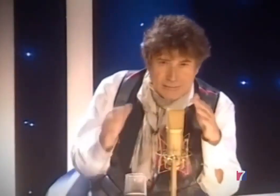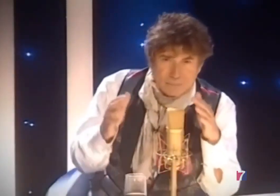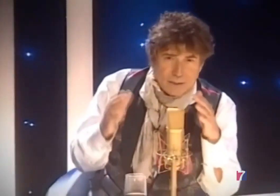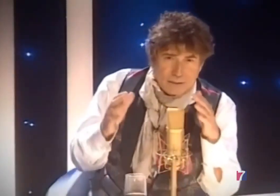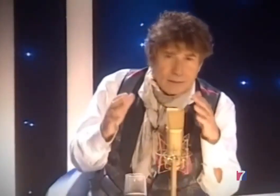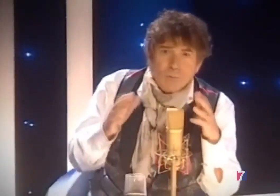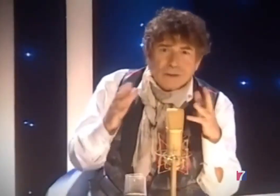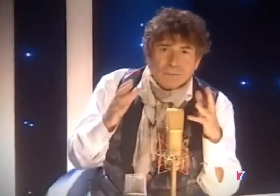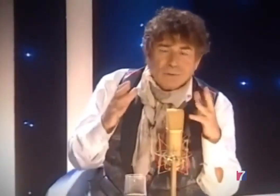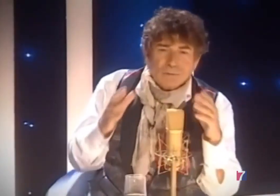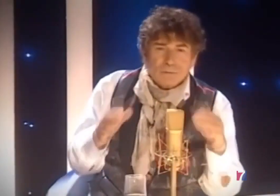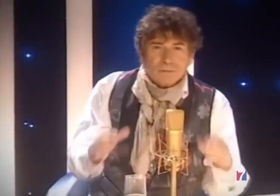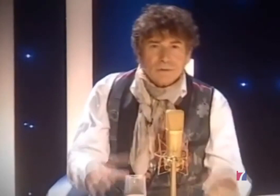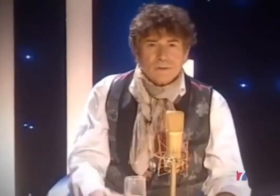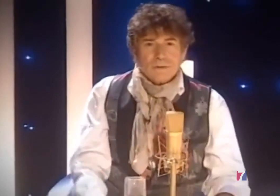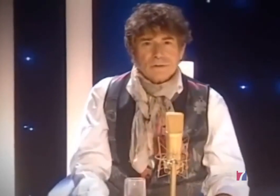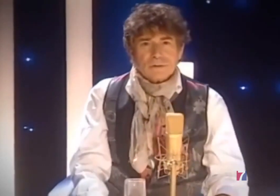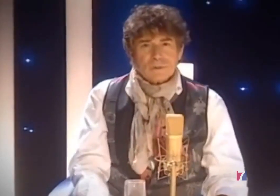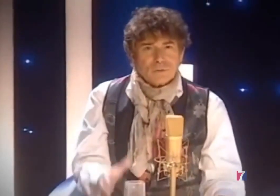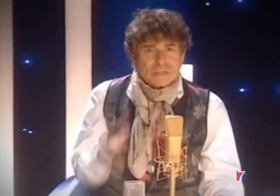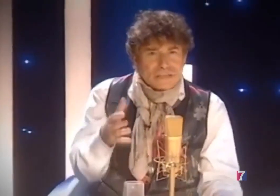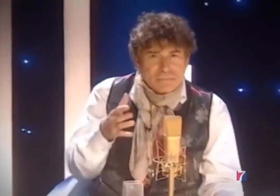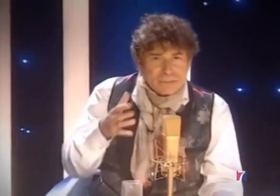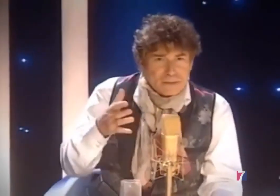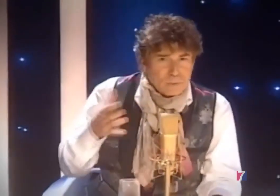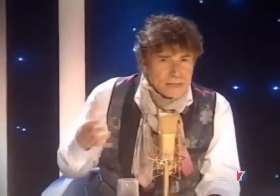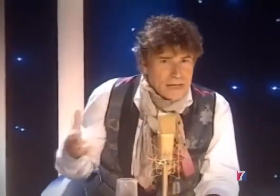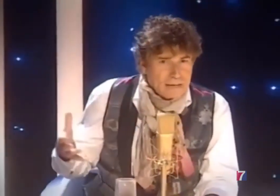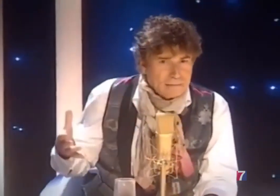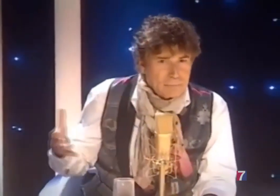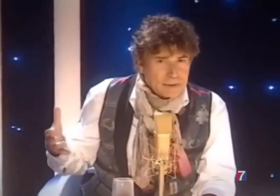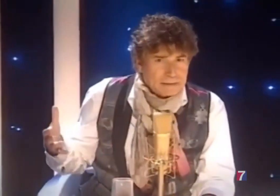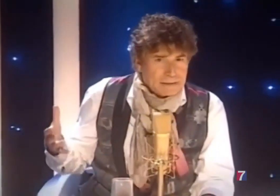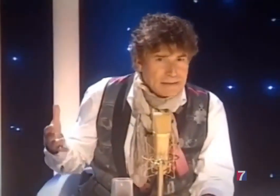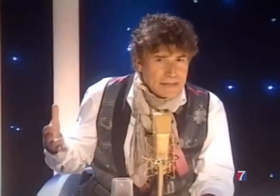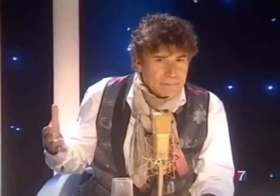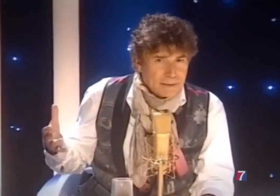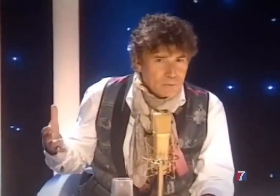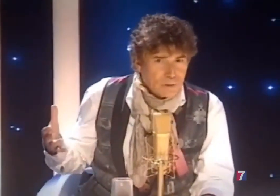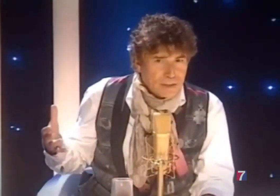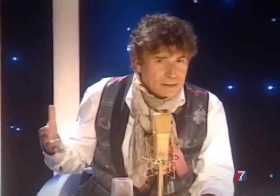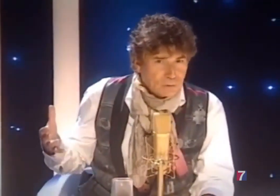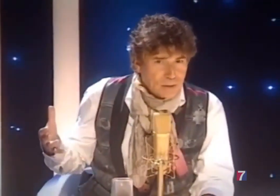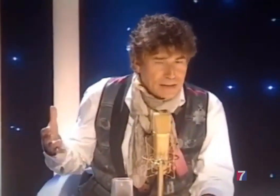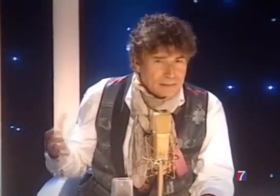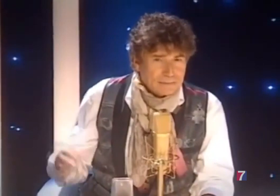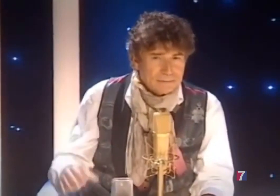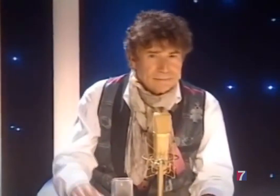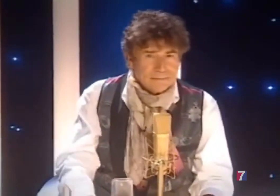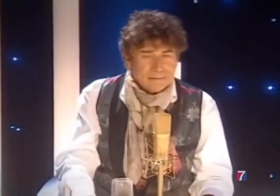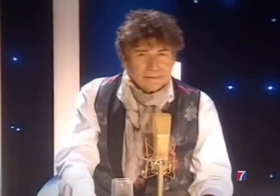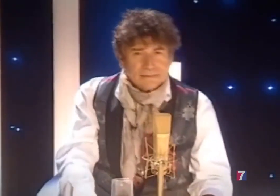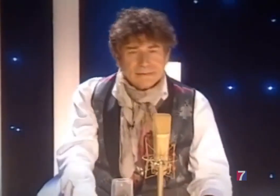si cada día fuera el último como si siempre estuviera a partir la nave que nunca ha de tornar